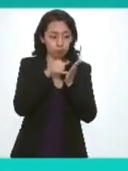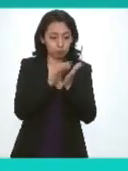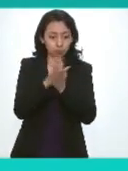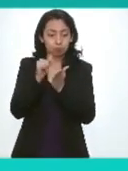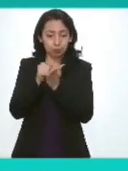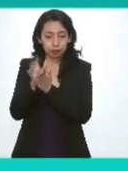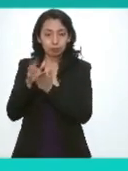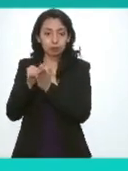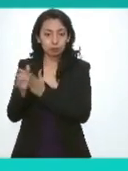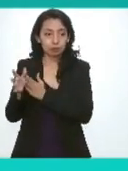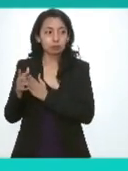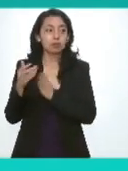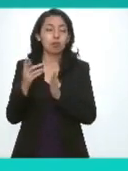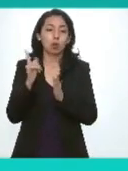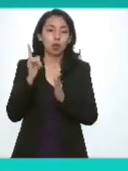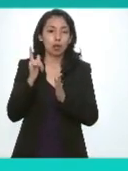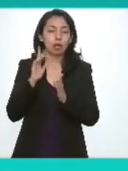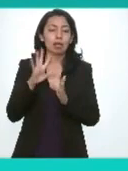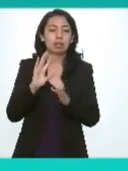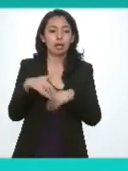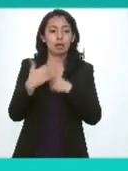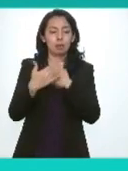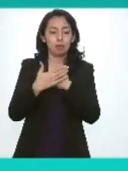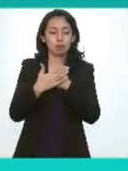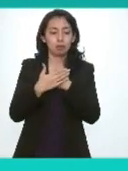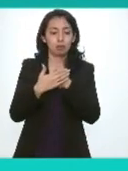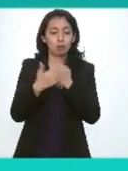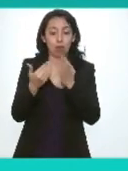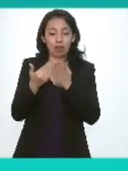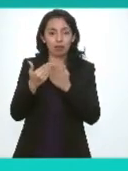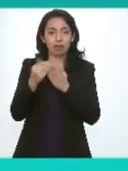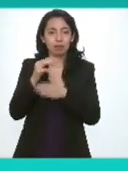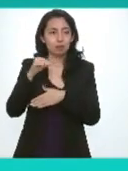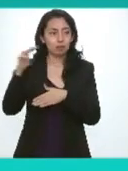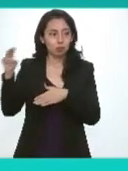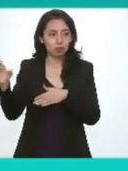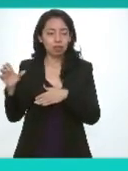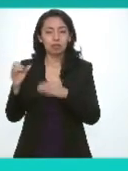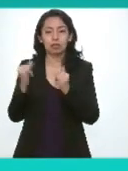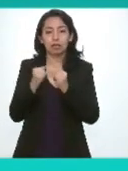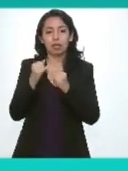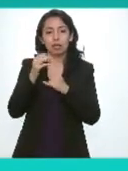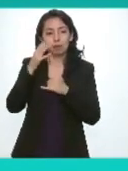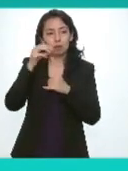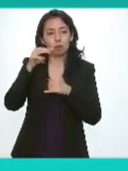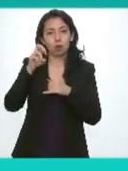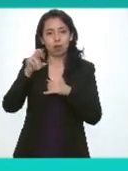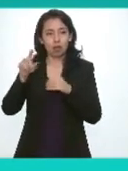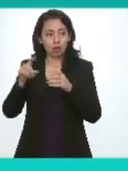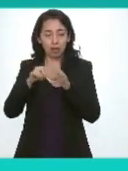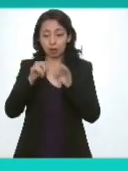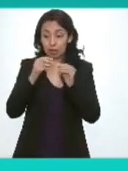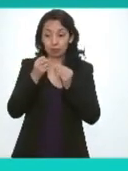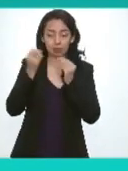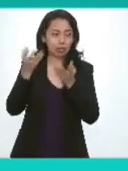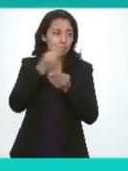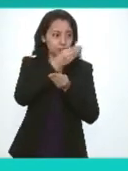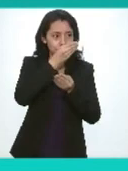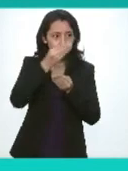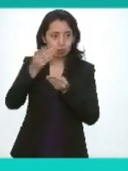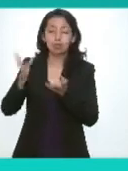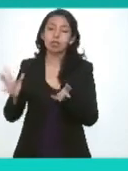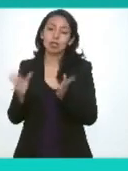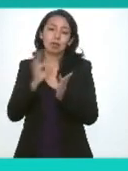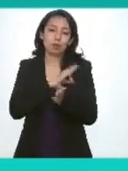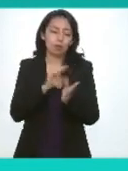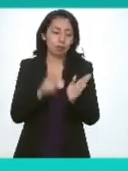tengamos listos antes de nuestro evento en Michoacán en Morelia para ya entregarlos y también puedan ser parte de los materiales que se